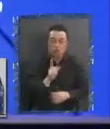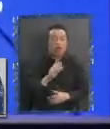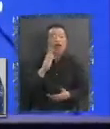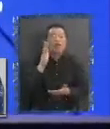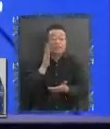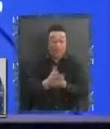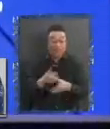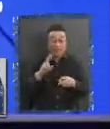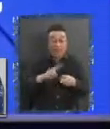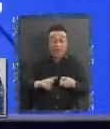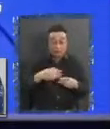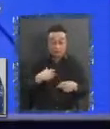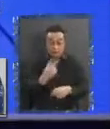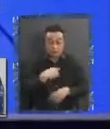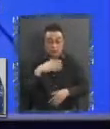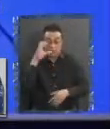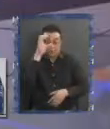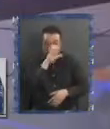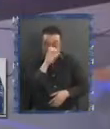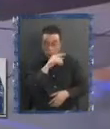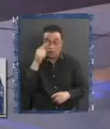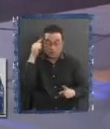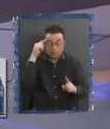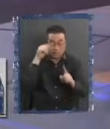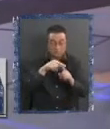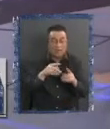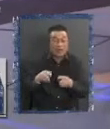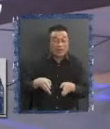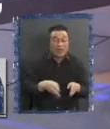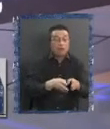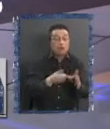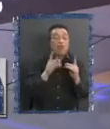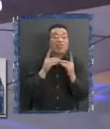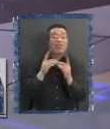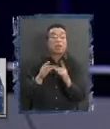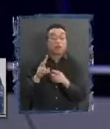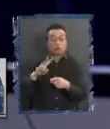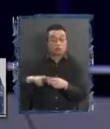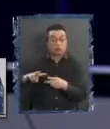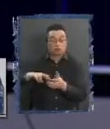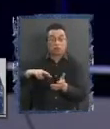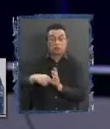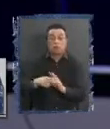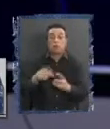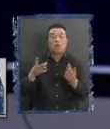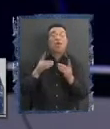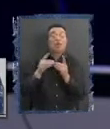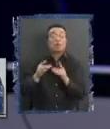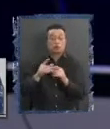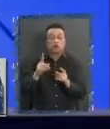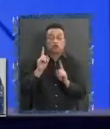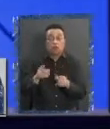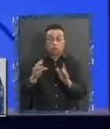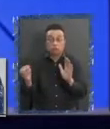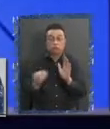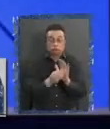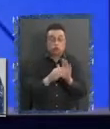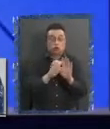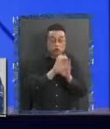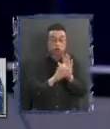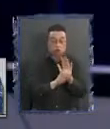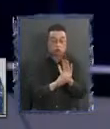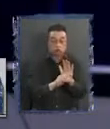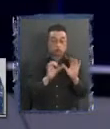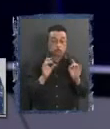nosotros estamos buscando, es la vía democrática de resolver el problema. Son democráticos porque están en nuestra Constitución, están en Constitución democrática